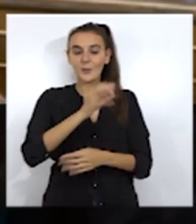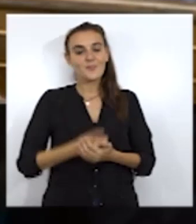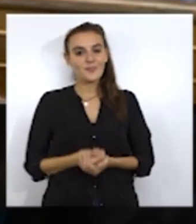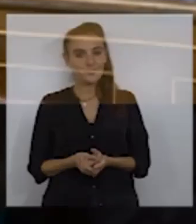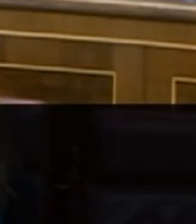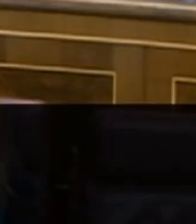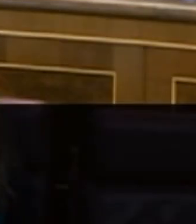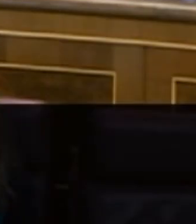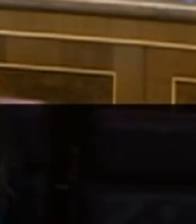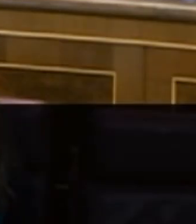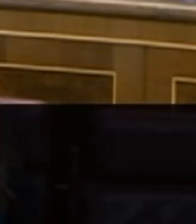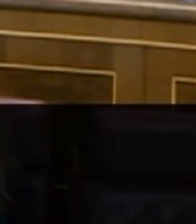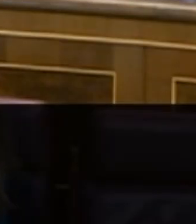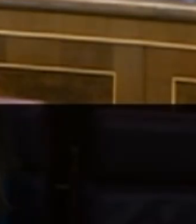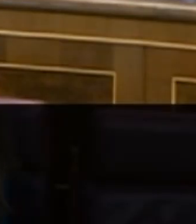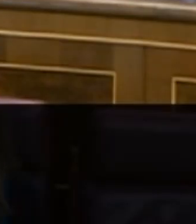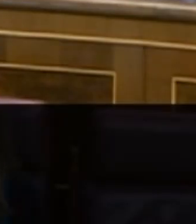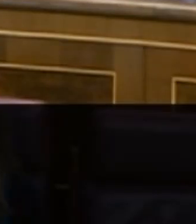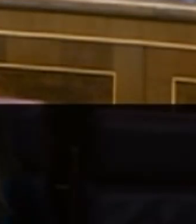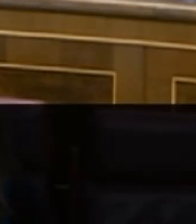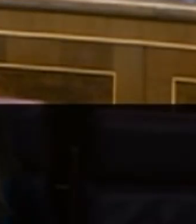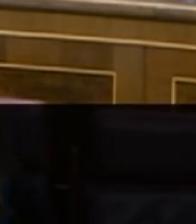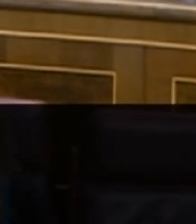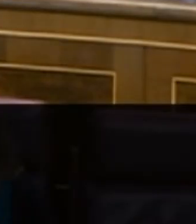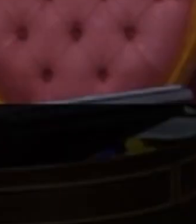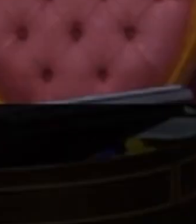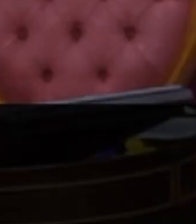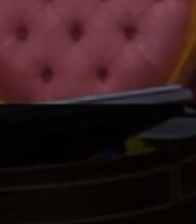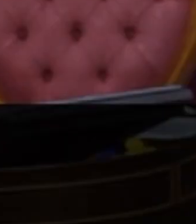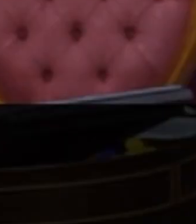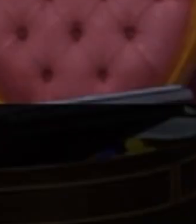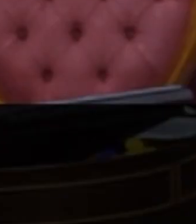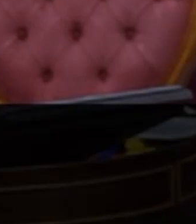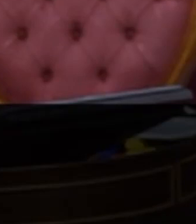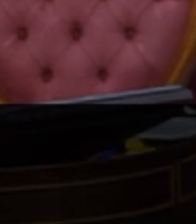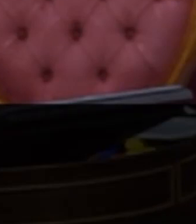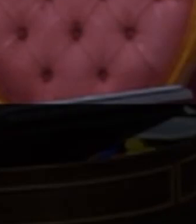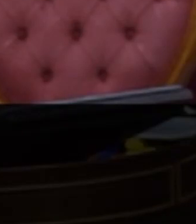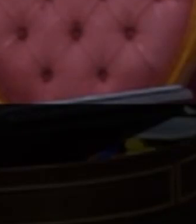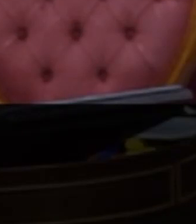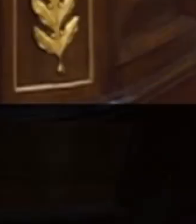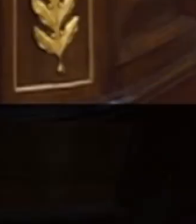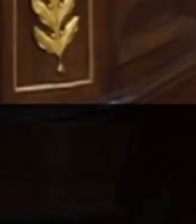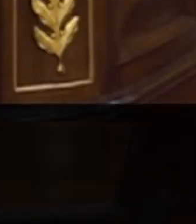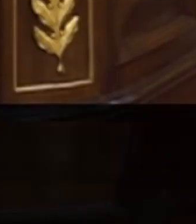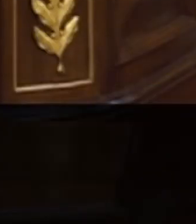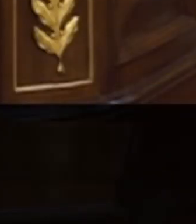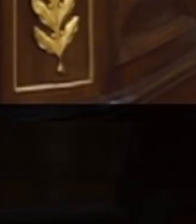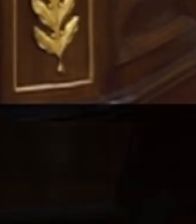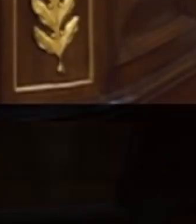Se está convirtiendo ya en rutina que las Cortes Generales aborden la política migratoria del Gobierno Central en referencia a Ceuta y Melilla.